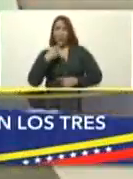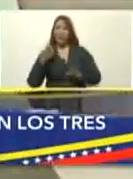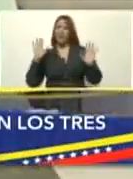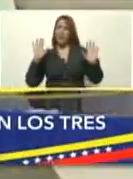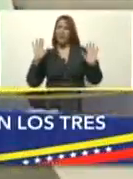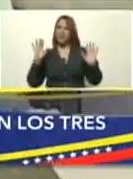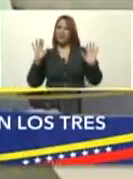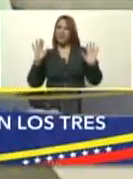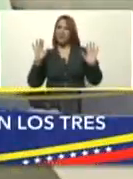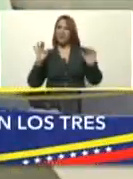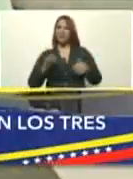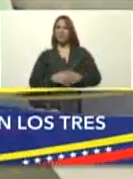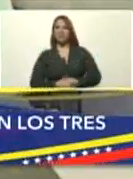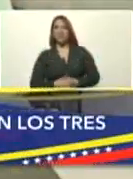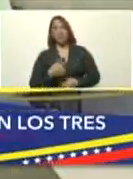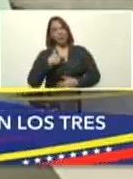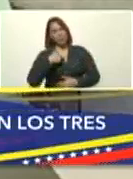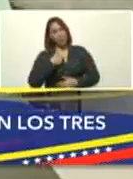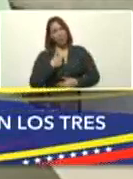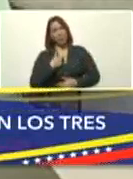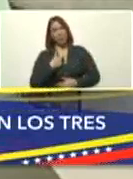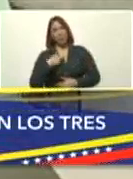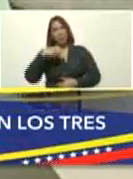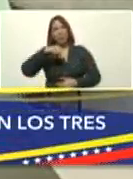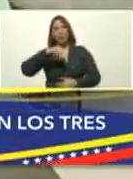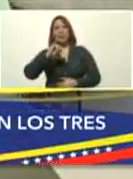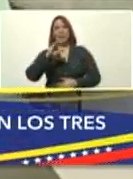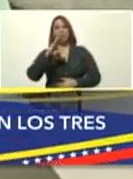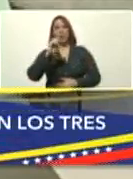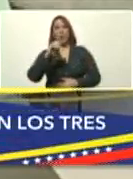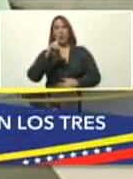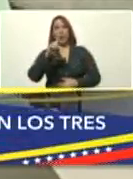Yo soy Nicolás XXIII.